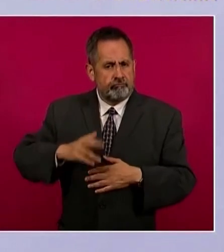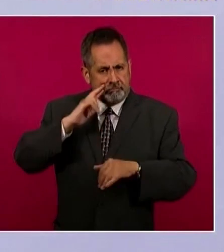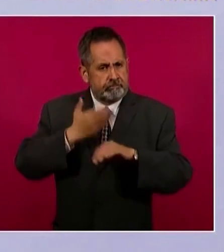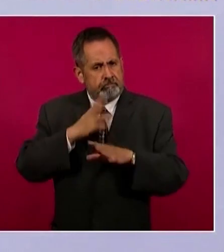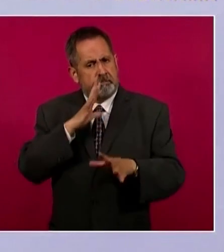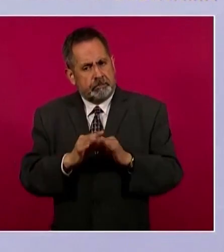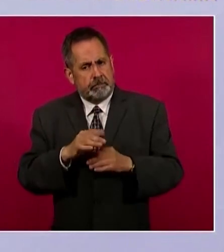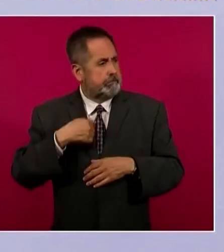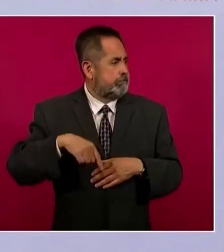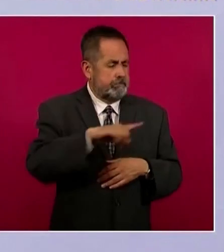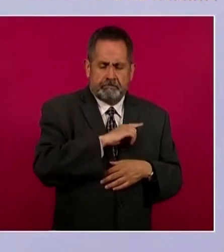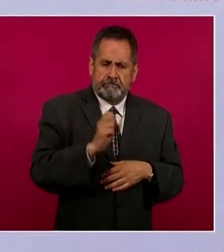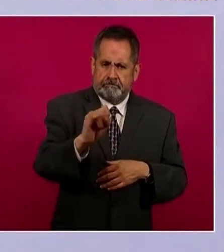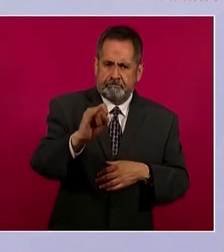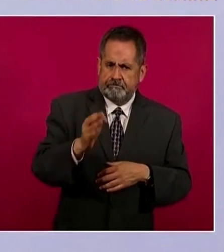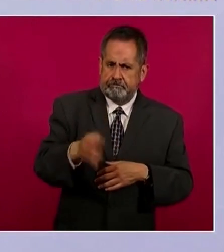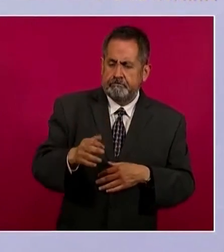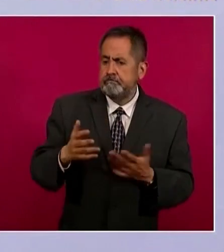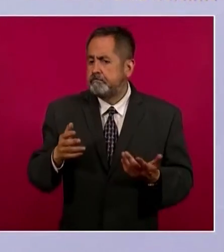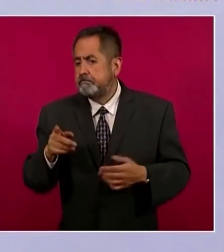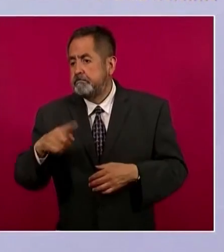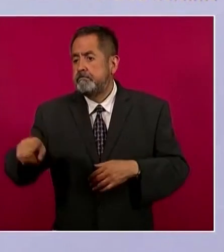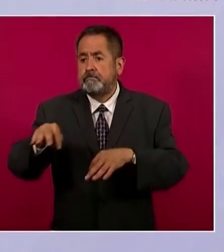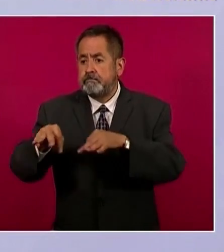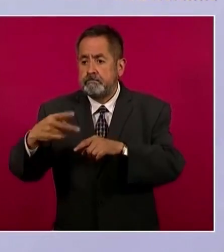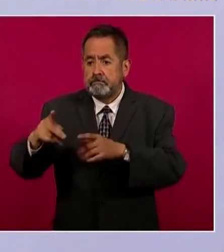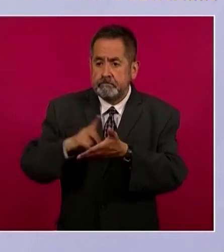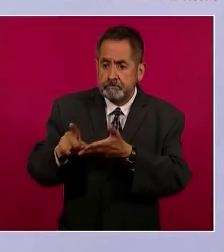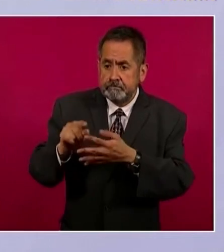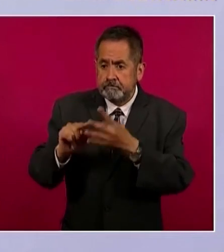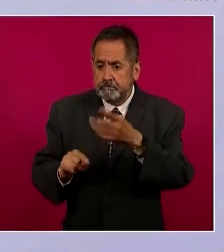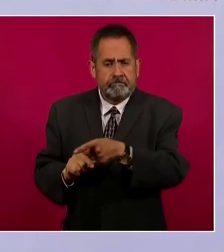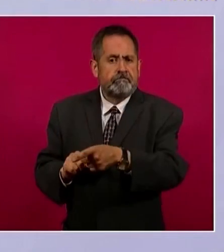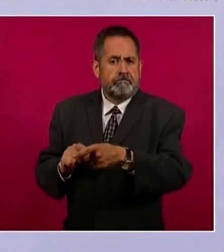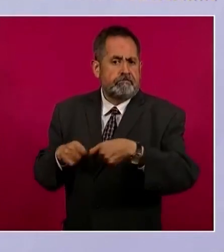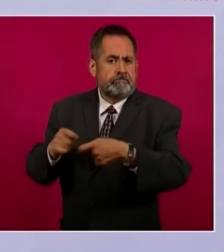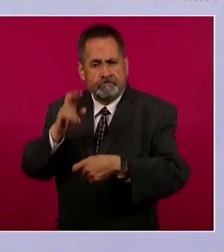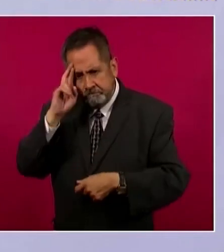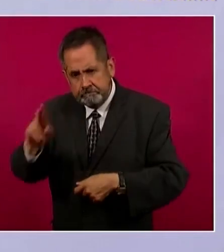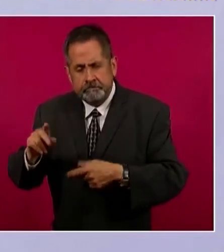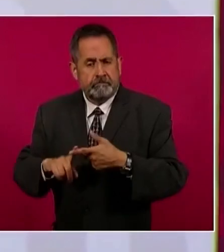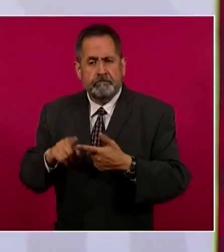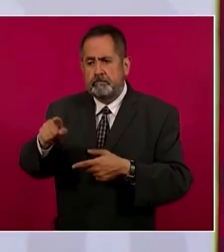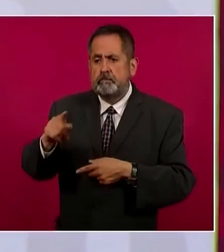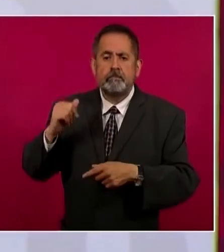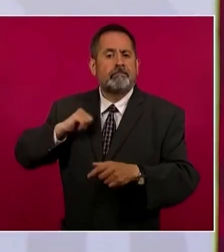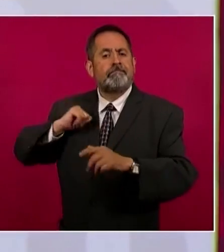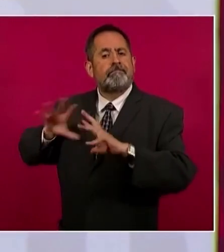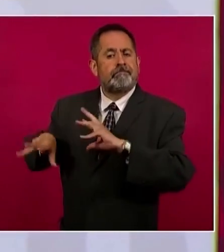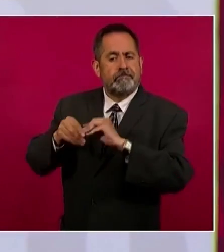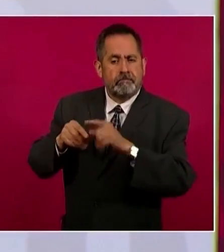empresarios implica respetar los derechos de los trabajadores, respetar sus prestaciones, respetar su antigüedad,